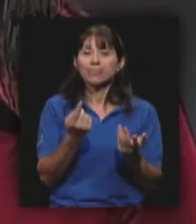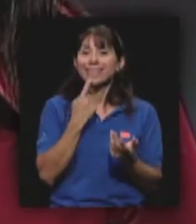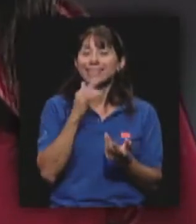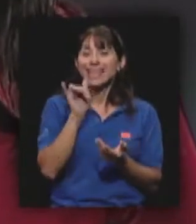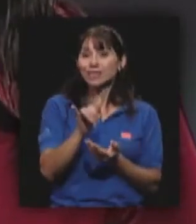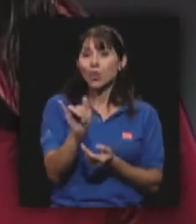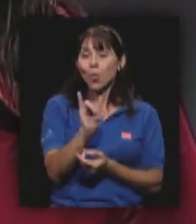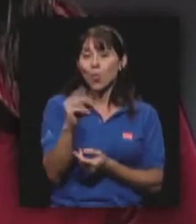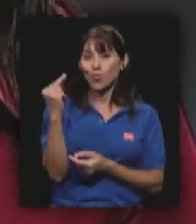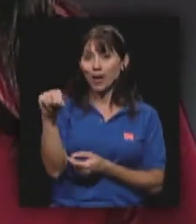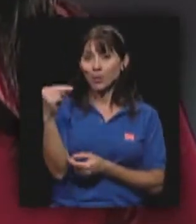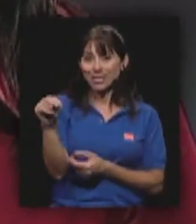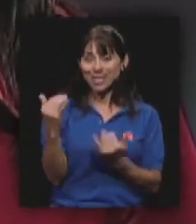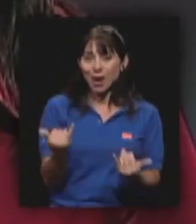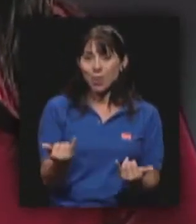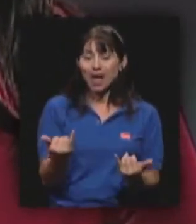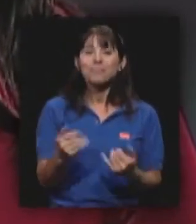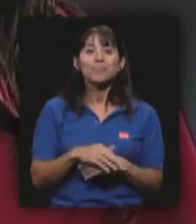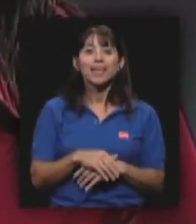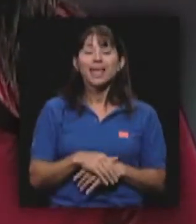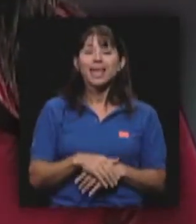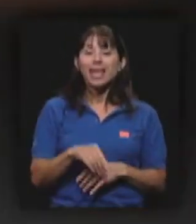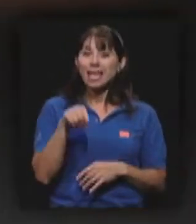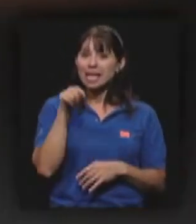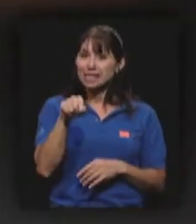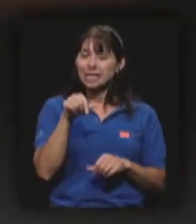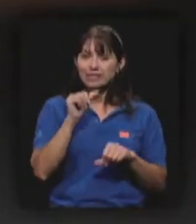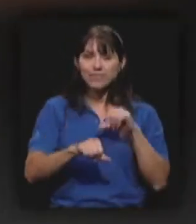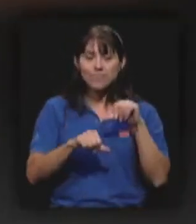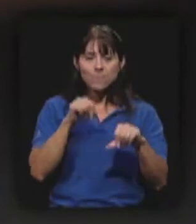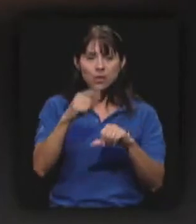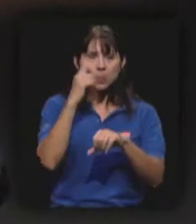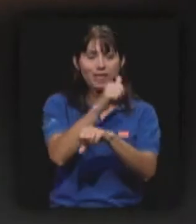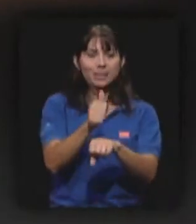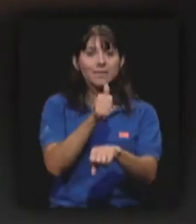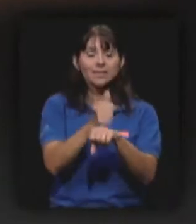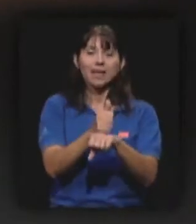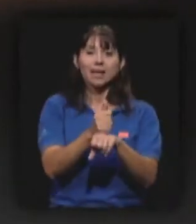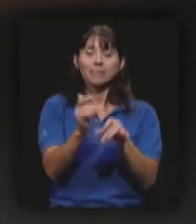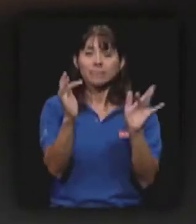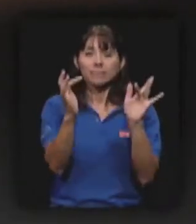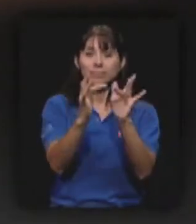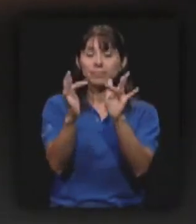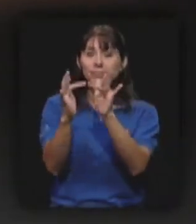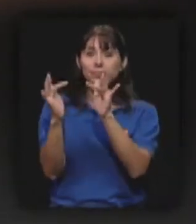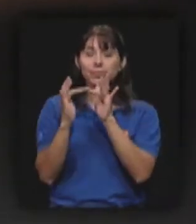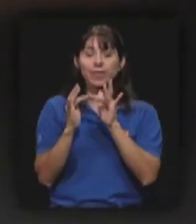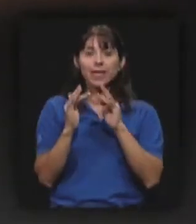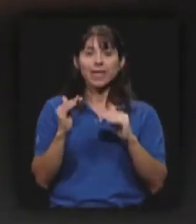noticia, que en ese empeño por establecer estos vínculos